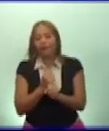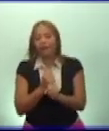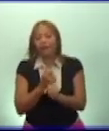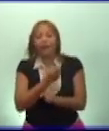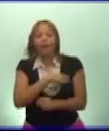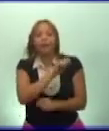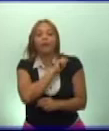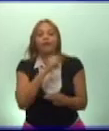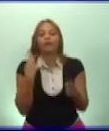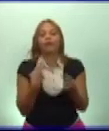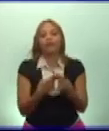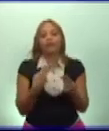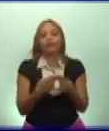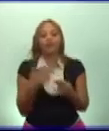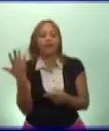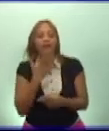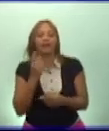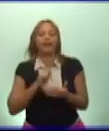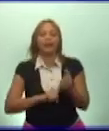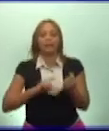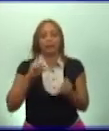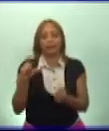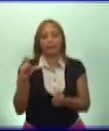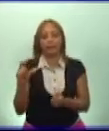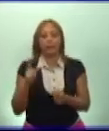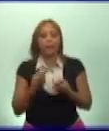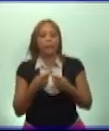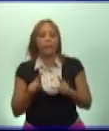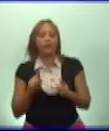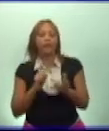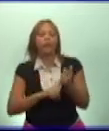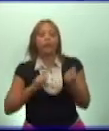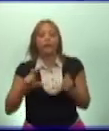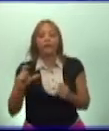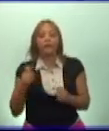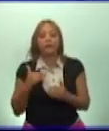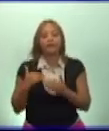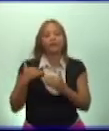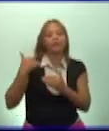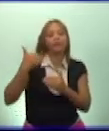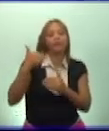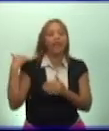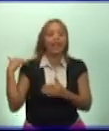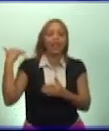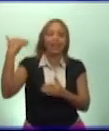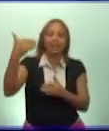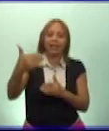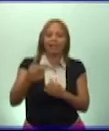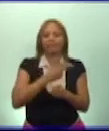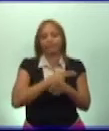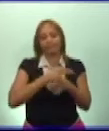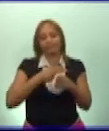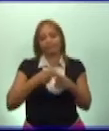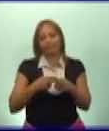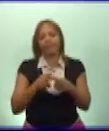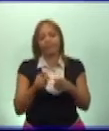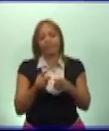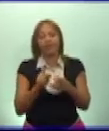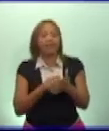confianza en su partido. Pero nuestro partido tiene una larga historia como tú conoces, desde